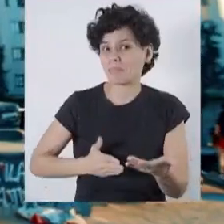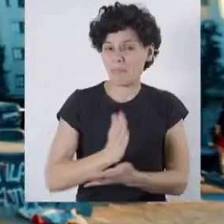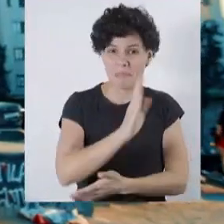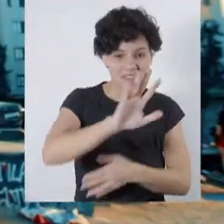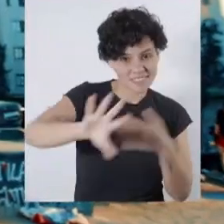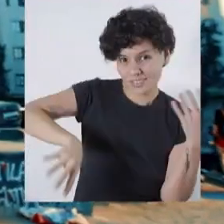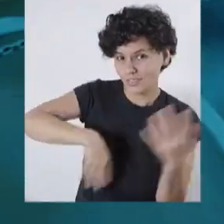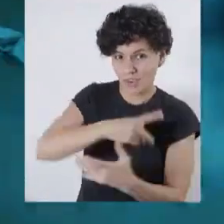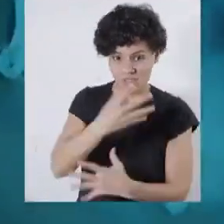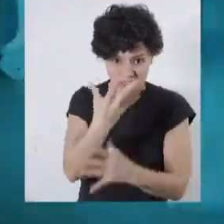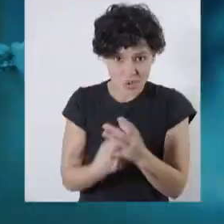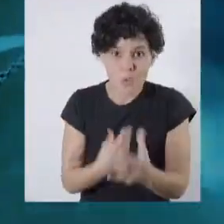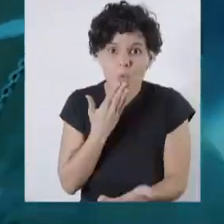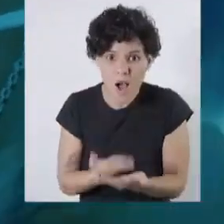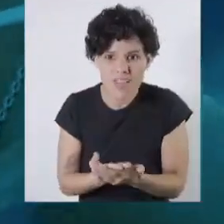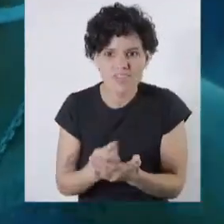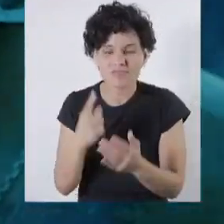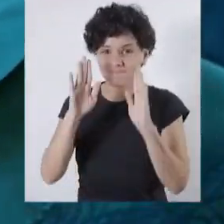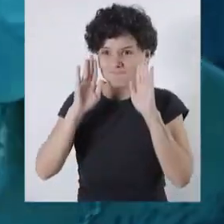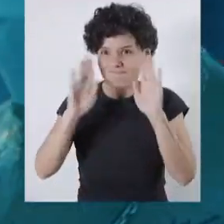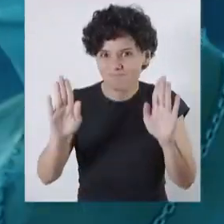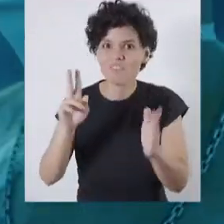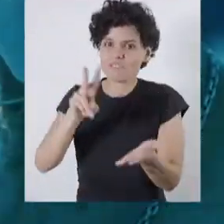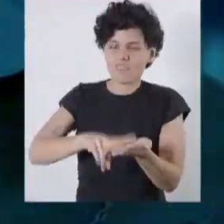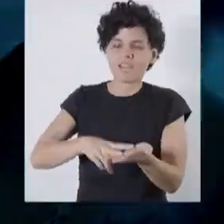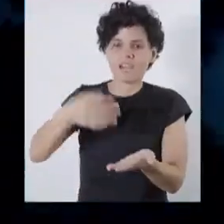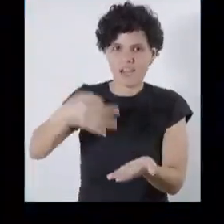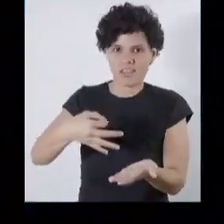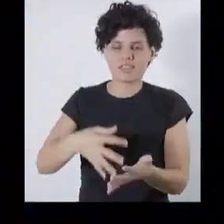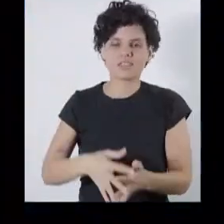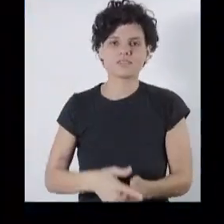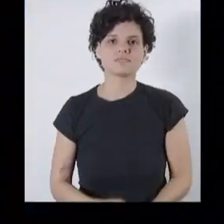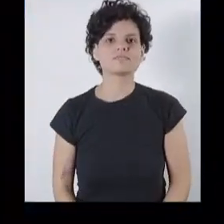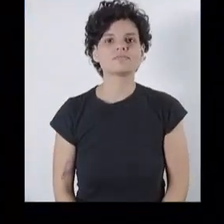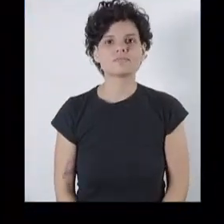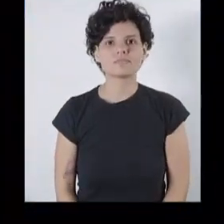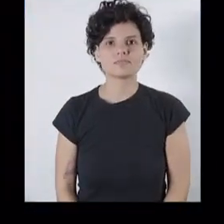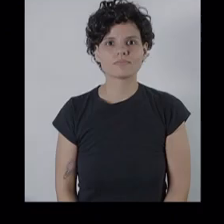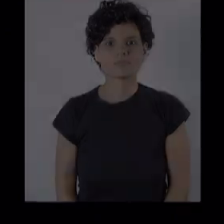Esto ya empezó y va a terminar cuando nos escuchen, pero de verdad.